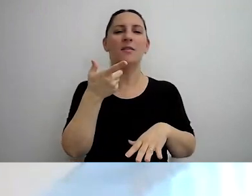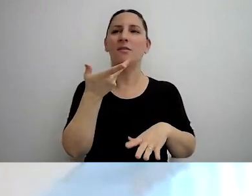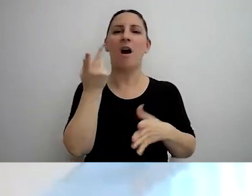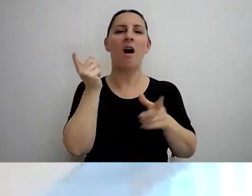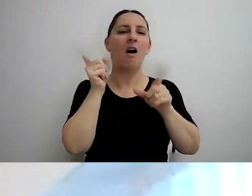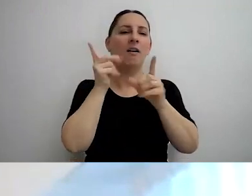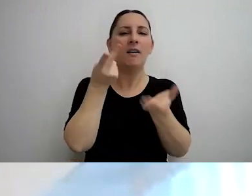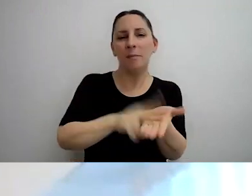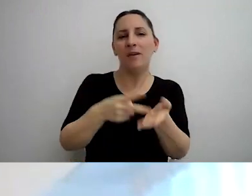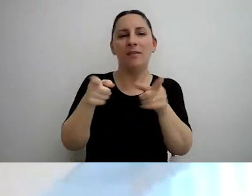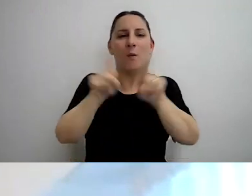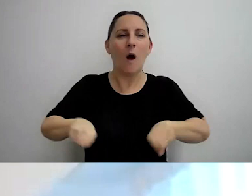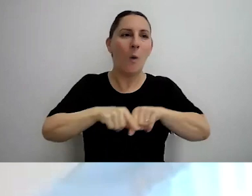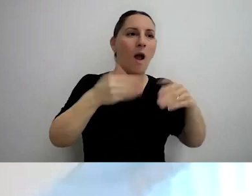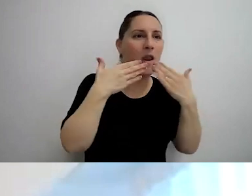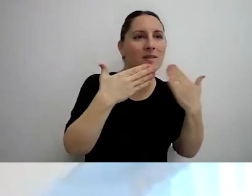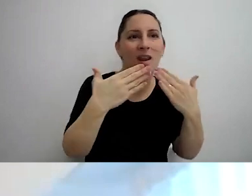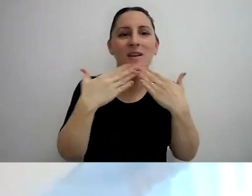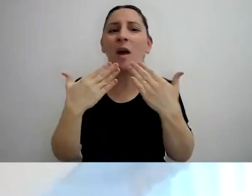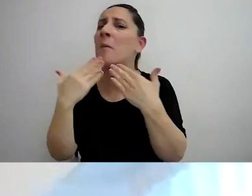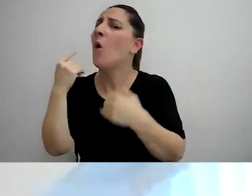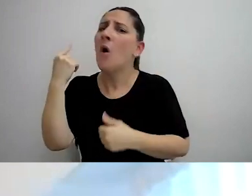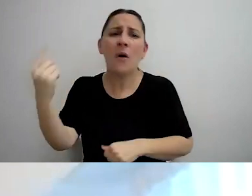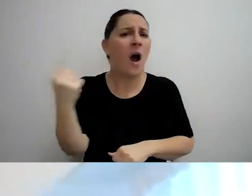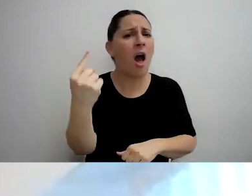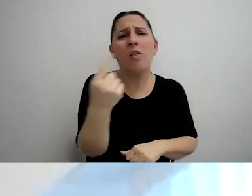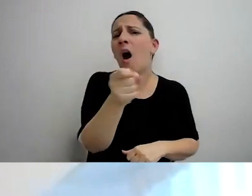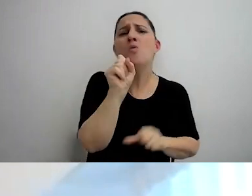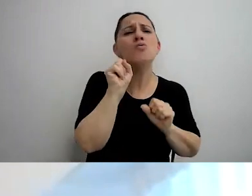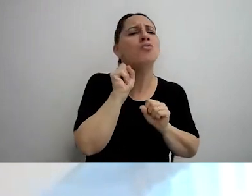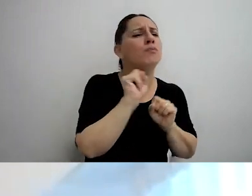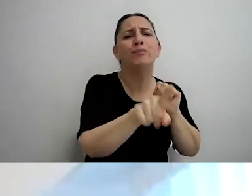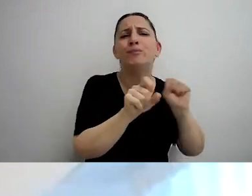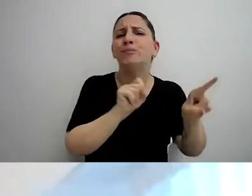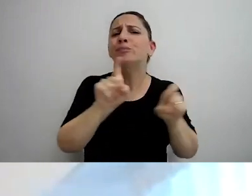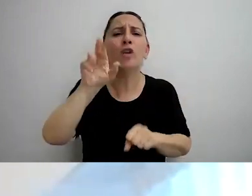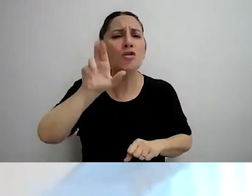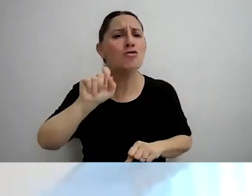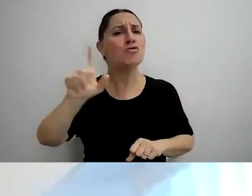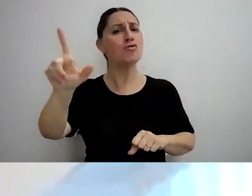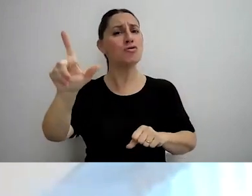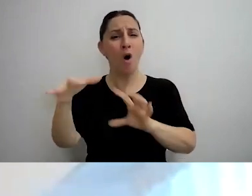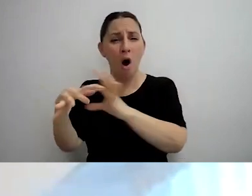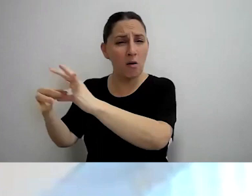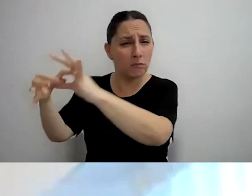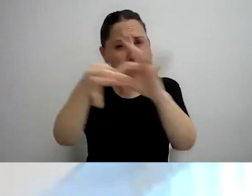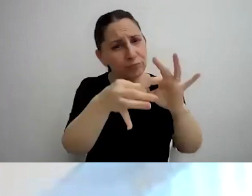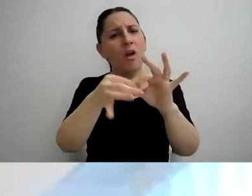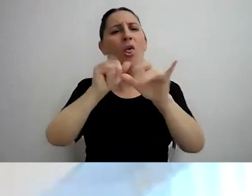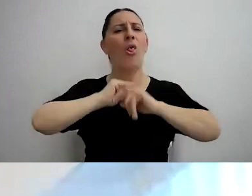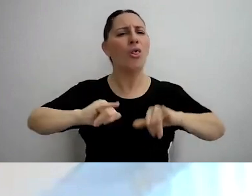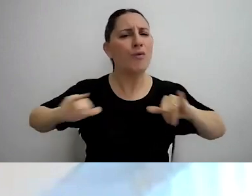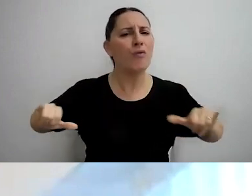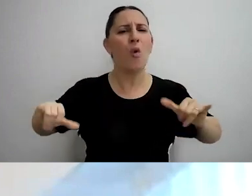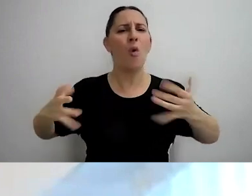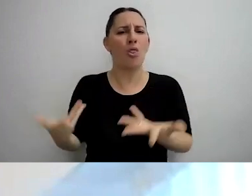repetidos los agradecimientos, pero realmente cada uno en su parte permite que justamente que difunde, que apoya, que hace que todos estos